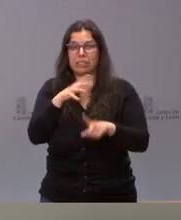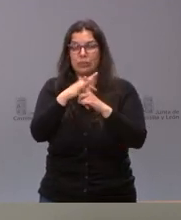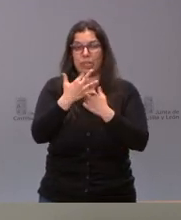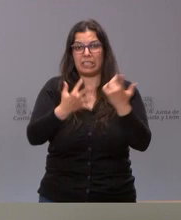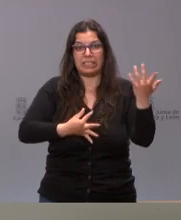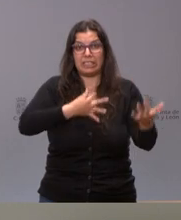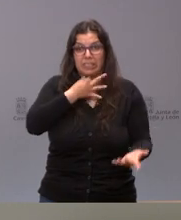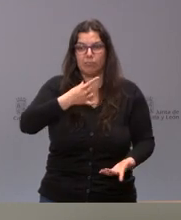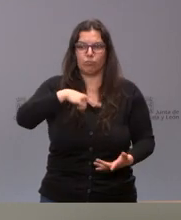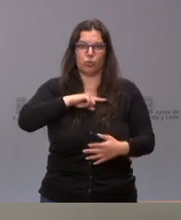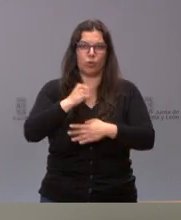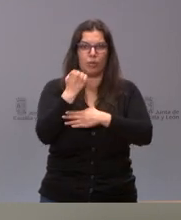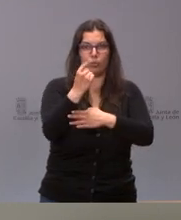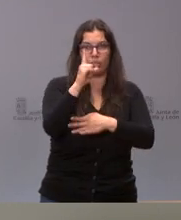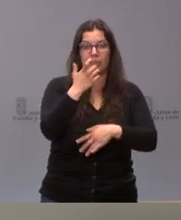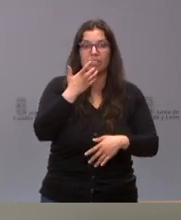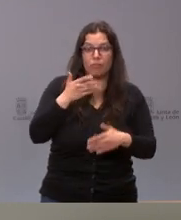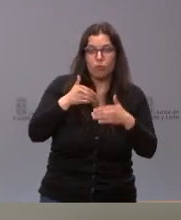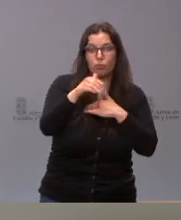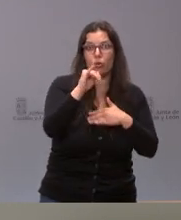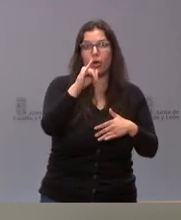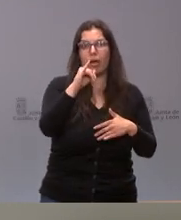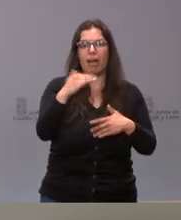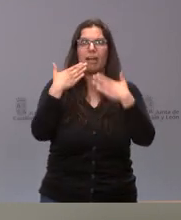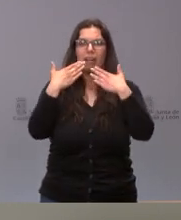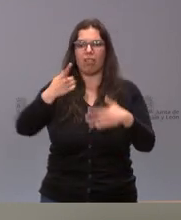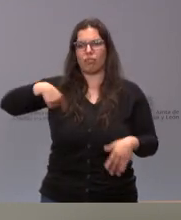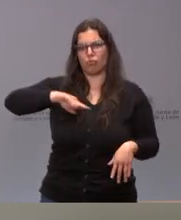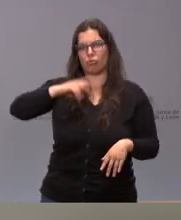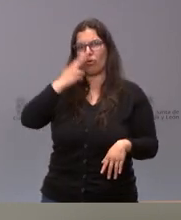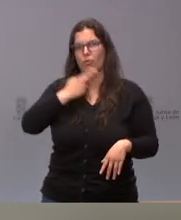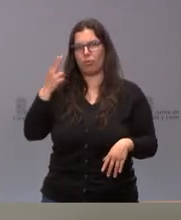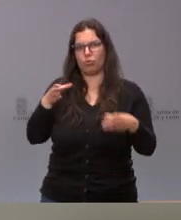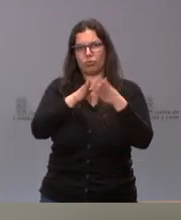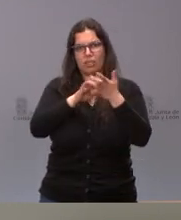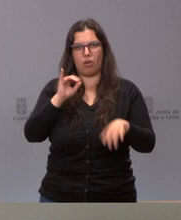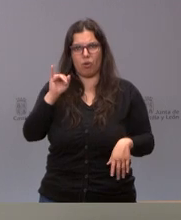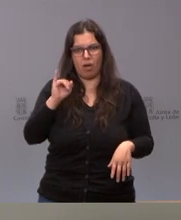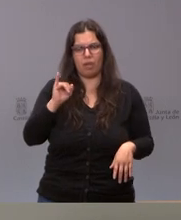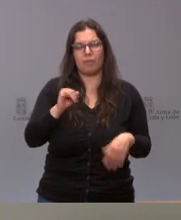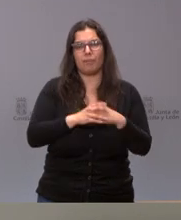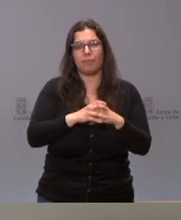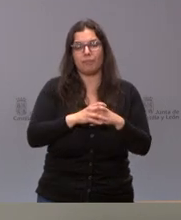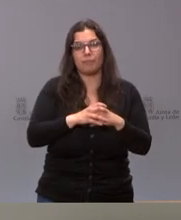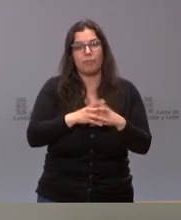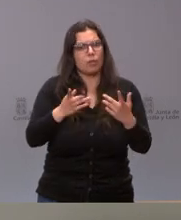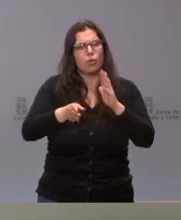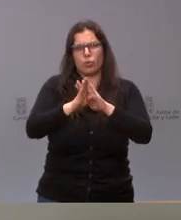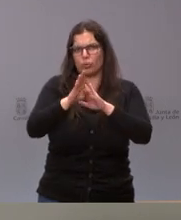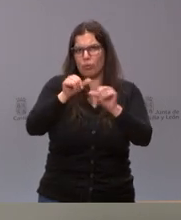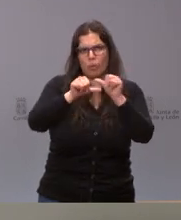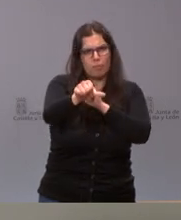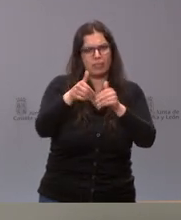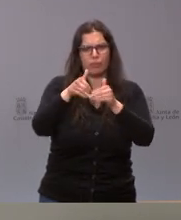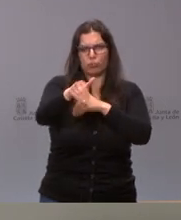lógicamente si tienen un futuro por delante es gracias a este compromiso con la Junta de Castilla y León y algunas días tenemos esto lo vamos a seguir haciendo en el